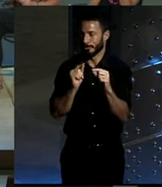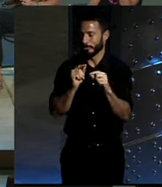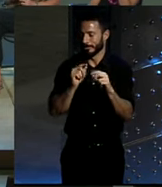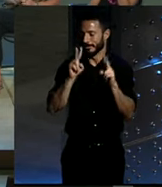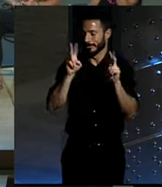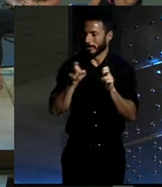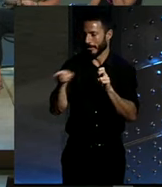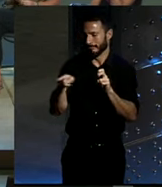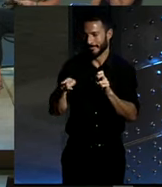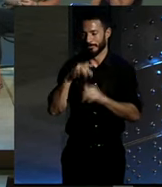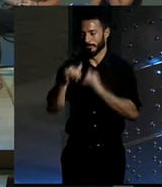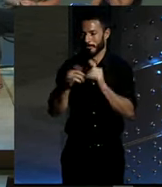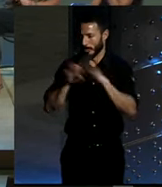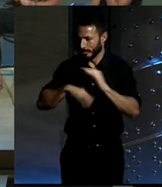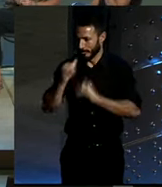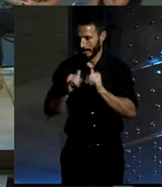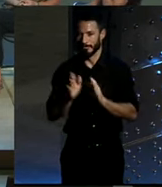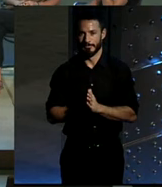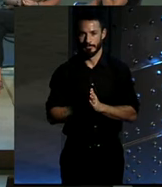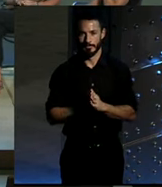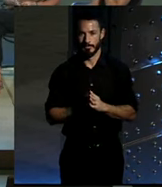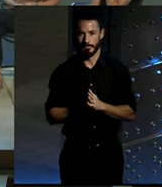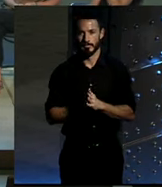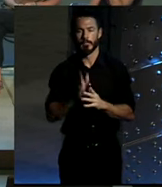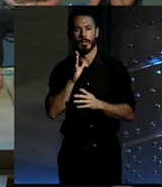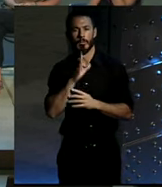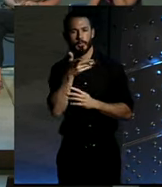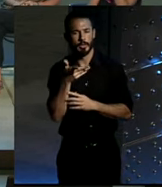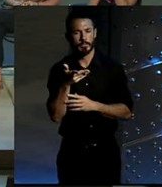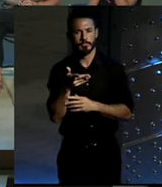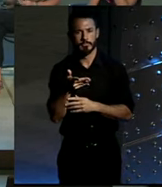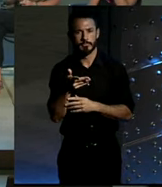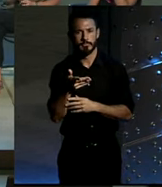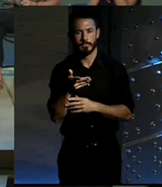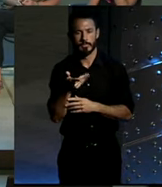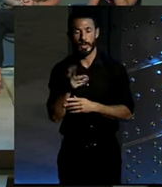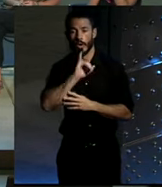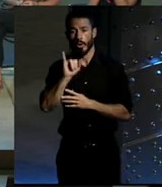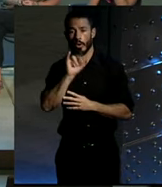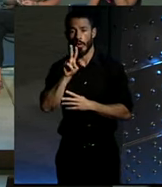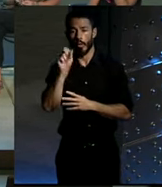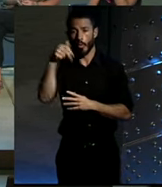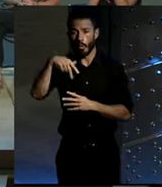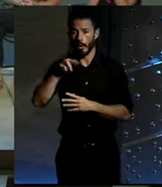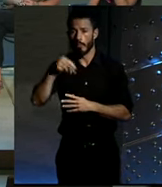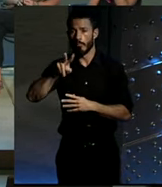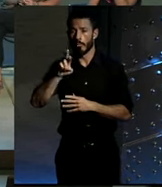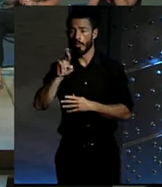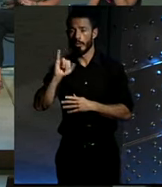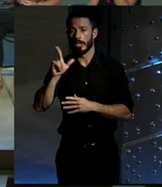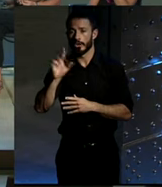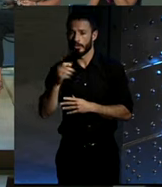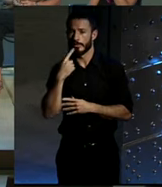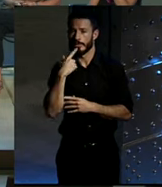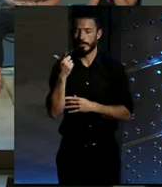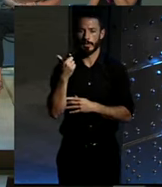También puede pasar. Volviendo a la geografía, Juan Murillo dice, Viciosos, Holanda, Dinamarca,